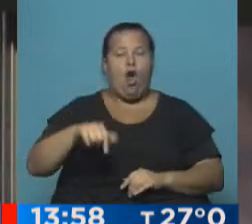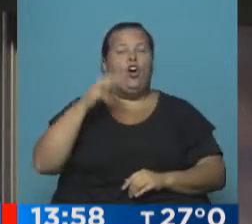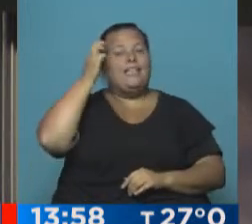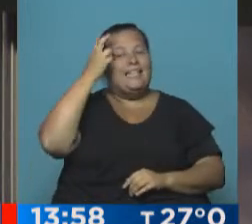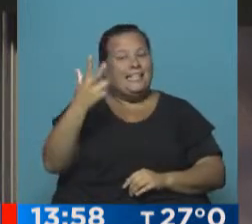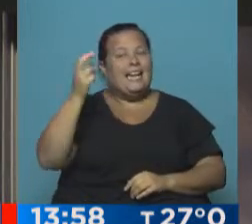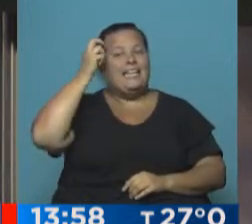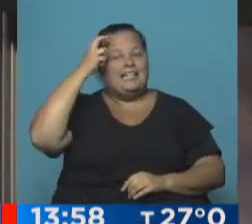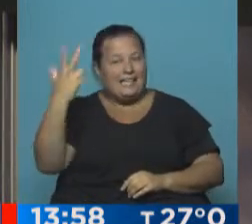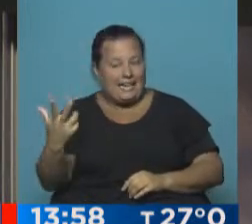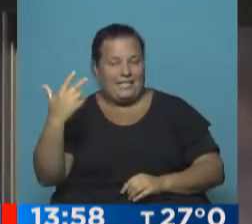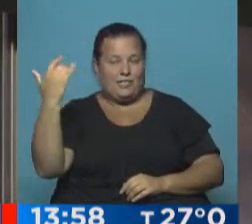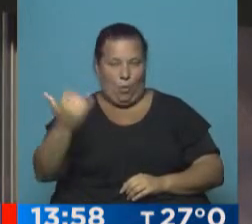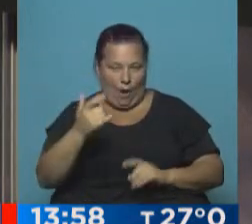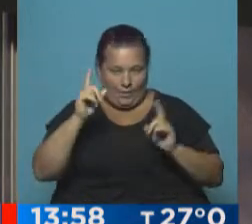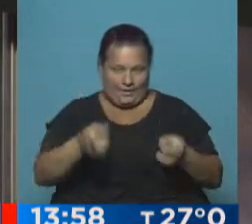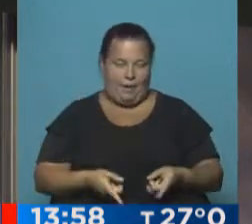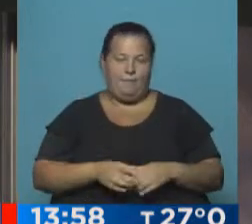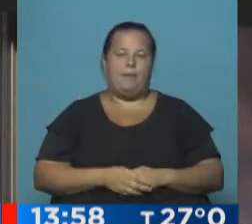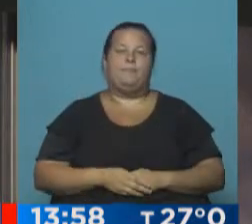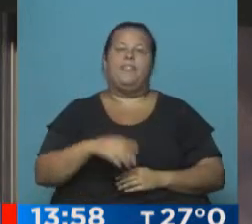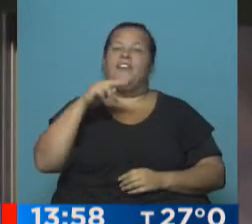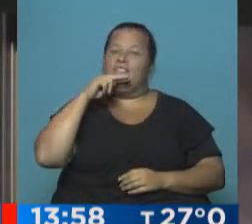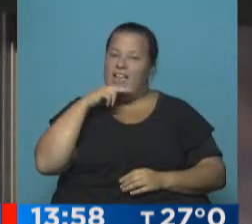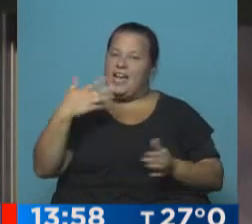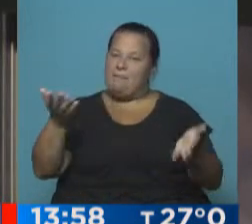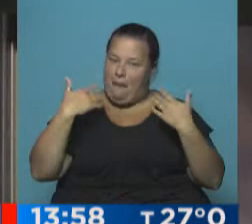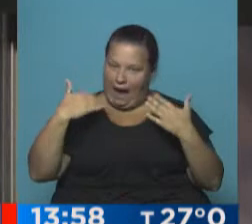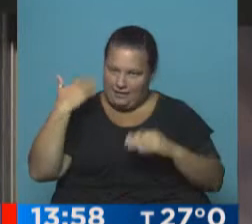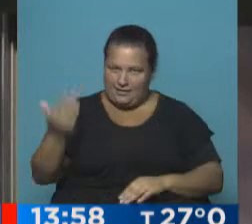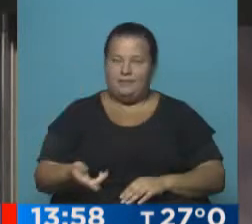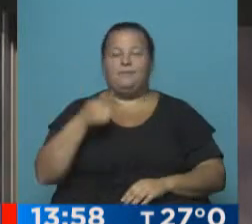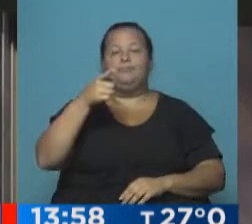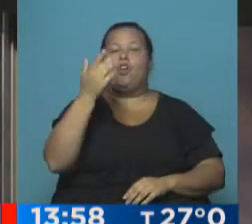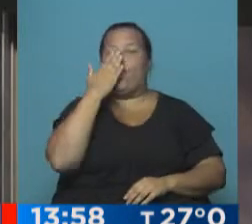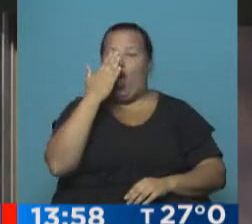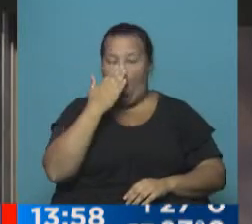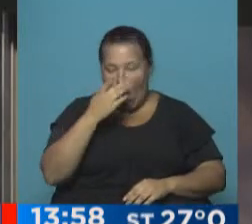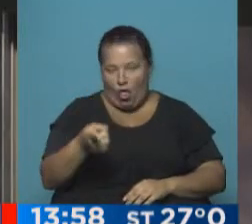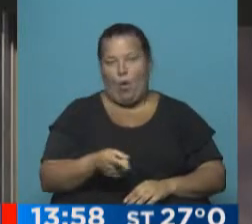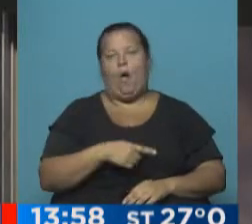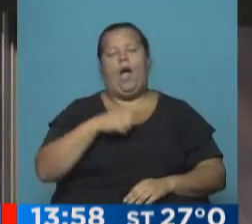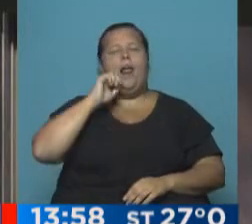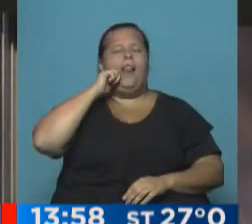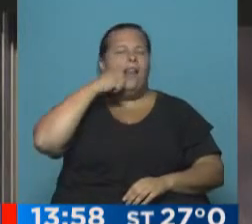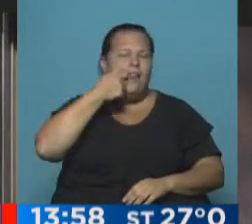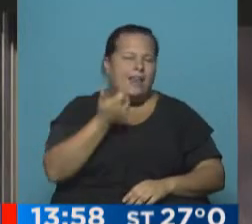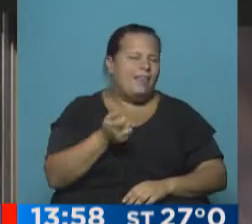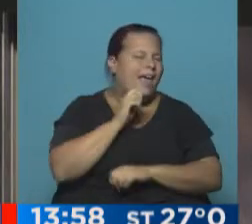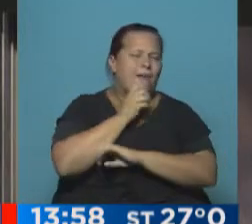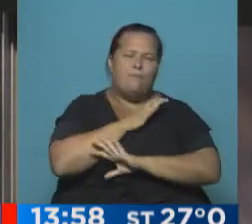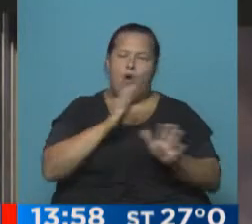33 y 33 también el jueves, el viernes más calorcito. Aquí llega Córdoba con sus lindas,